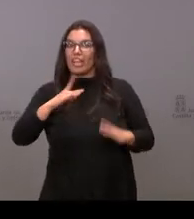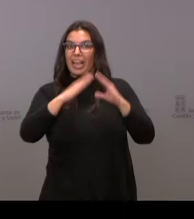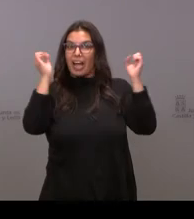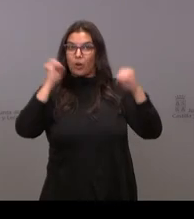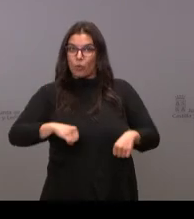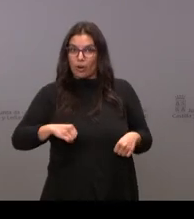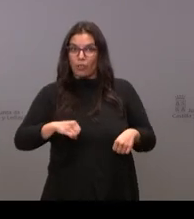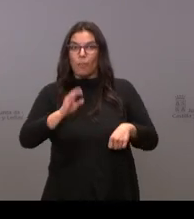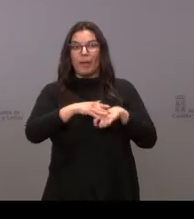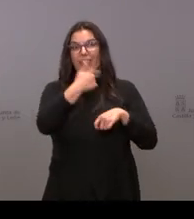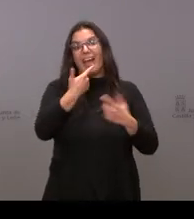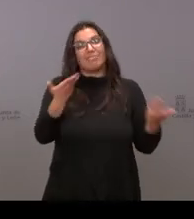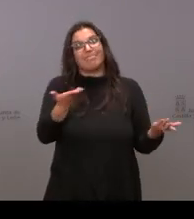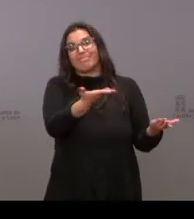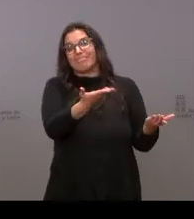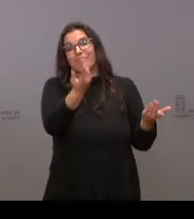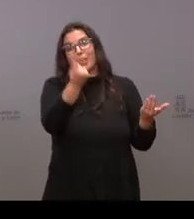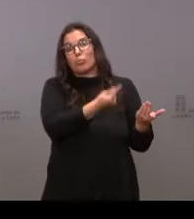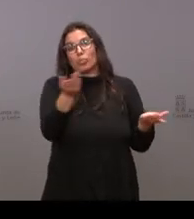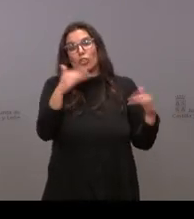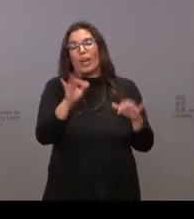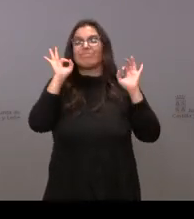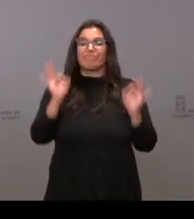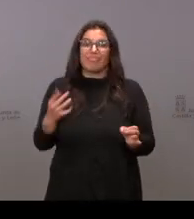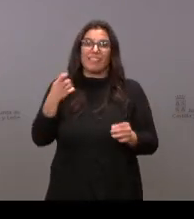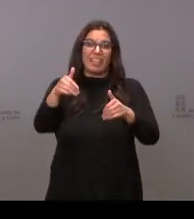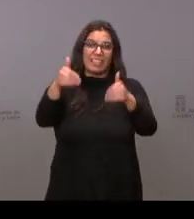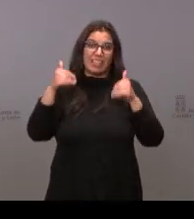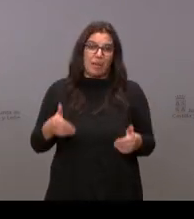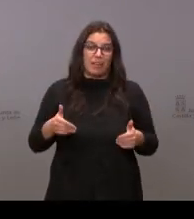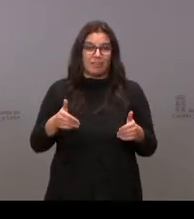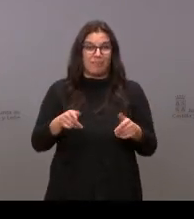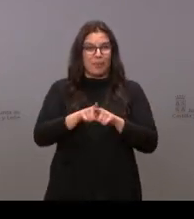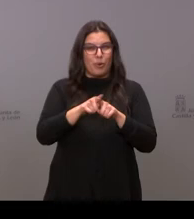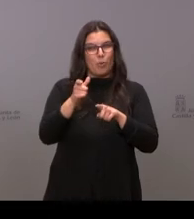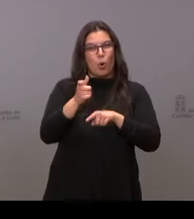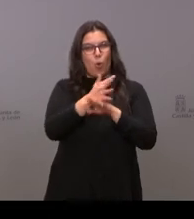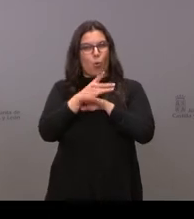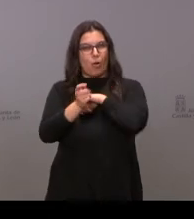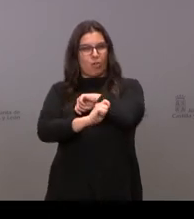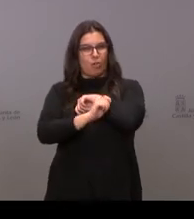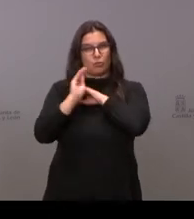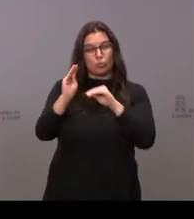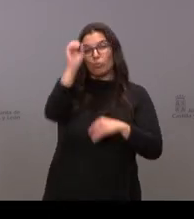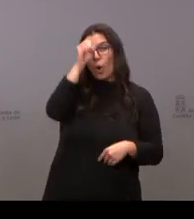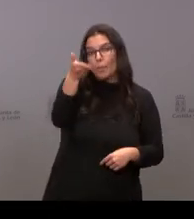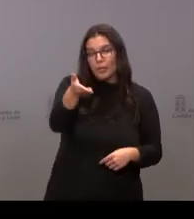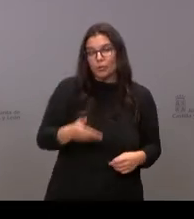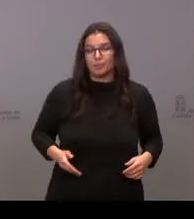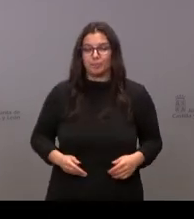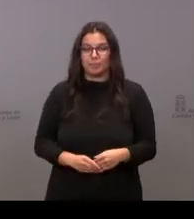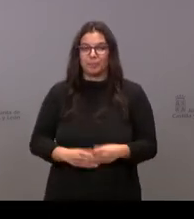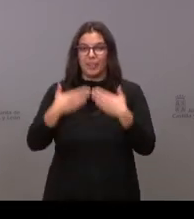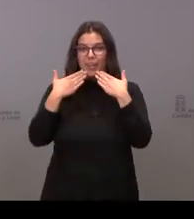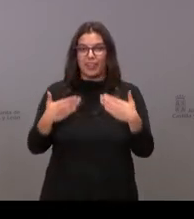Tener así la excusa definitivamente de convocar unas elecciones anticipadas y, bueno, cuál es la opinión de su partido.